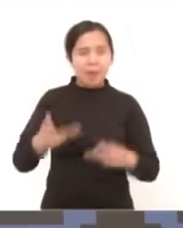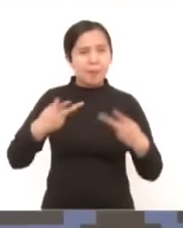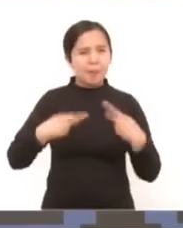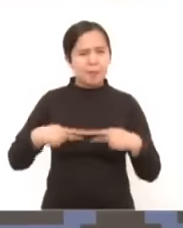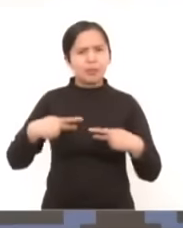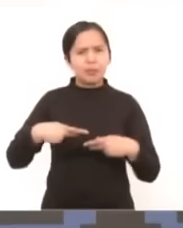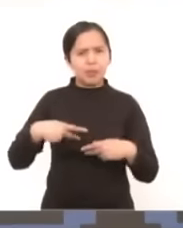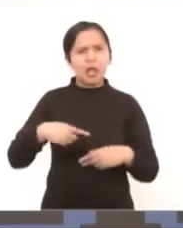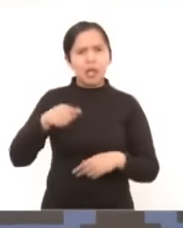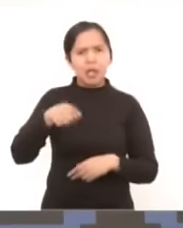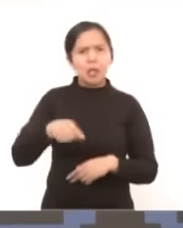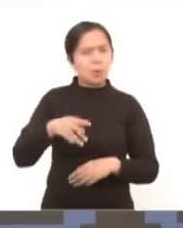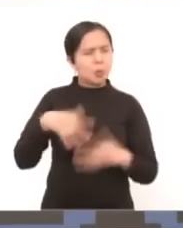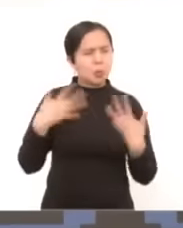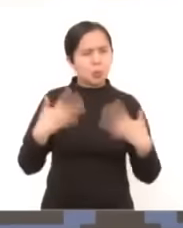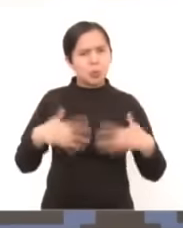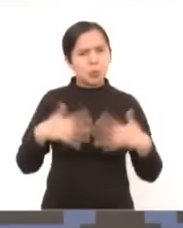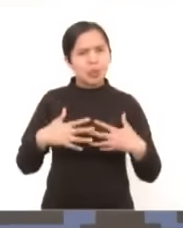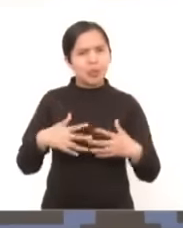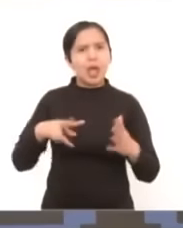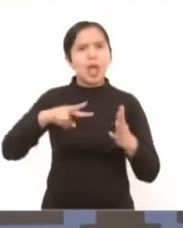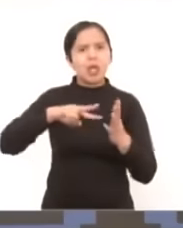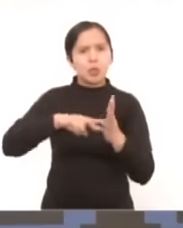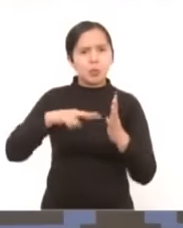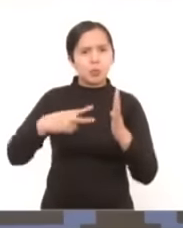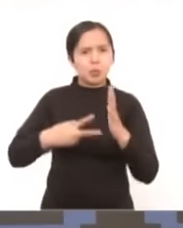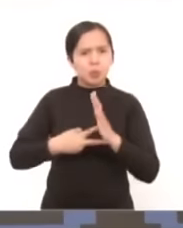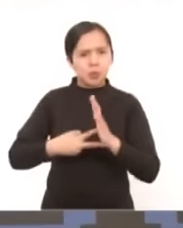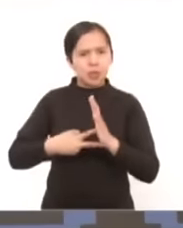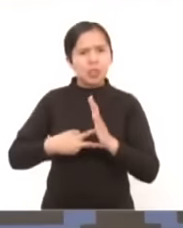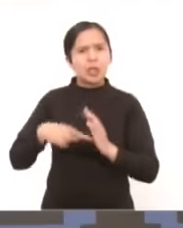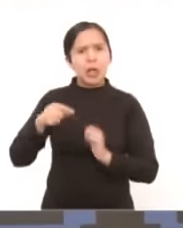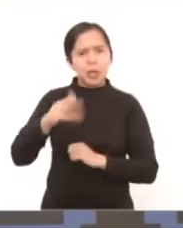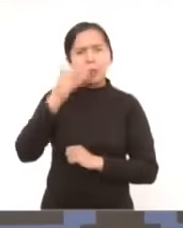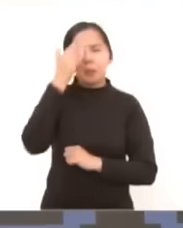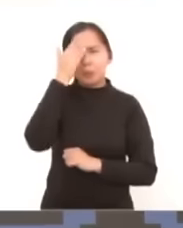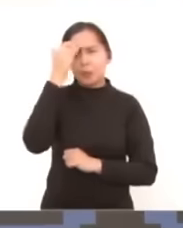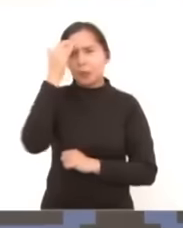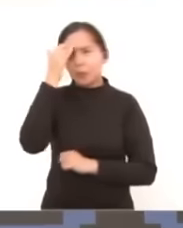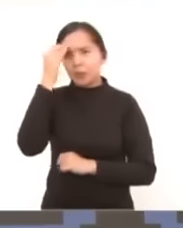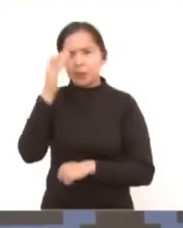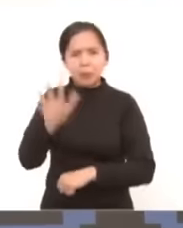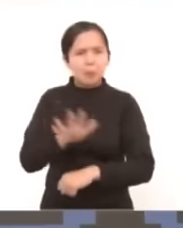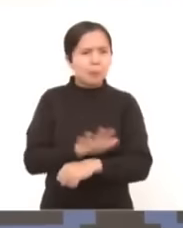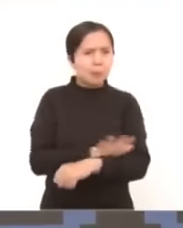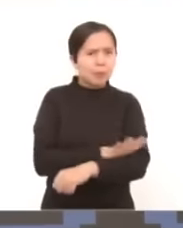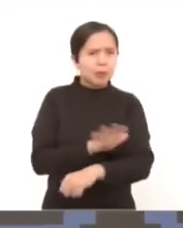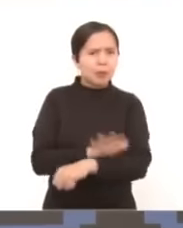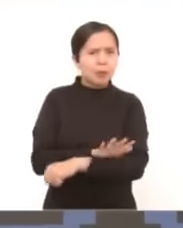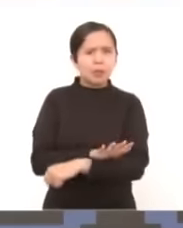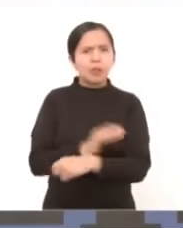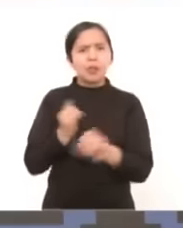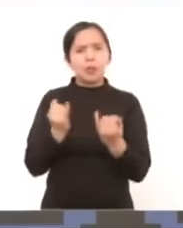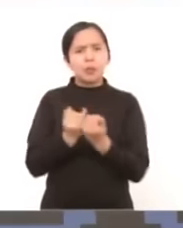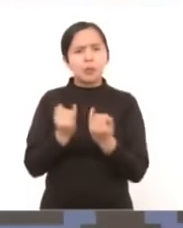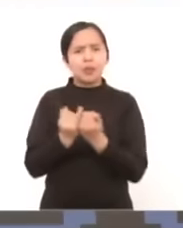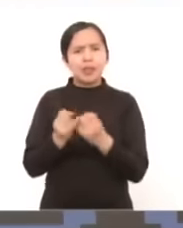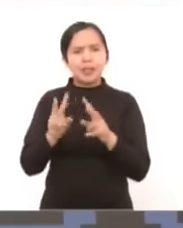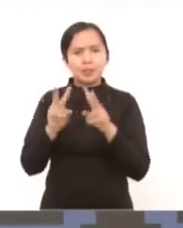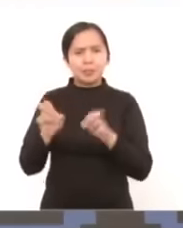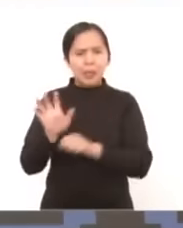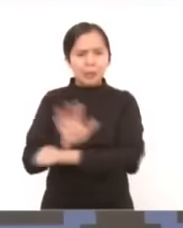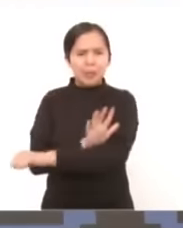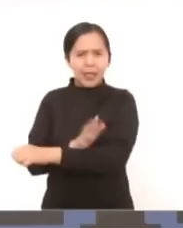extraordinaria, ingeniera, conocedora de la electricidad y del sistema eléctrico de México,